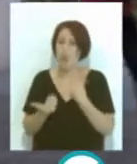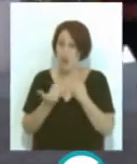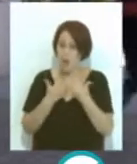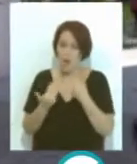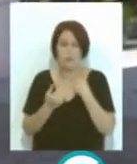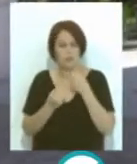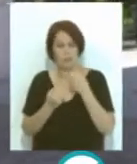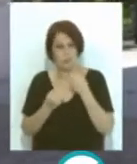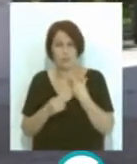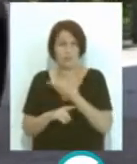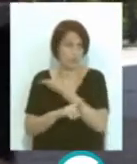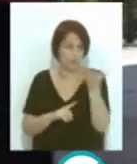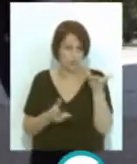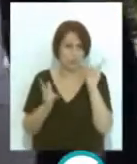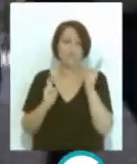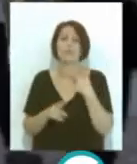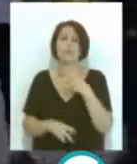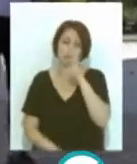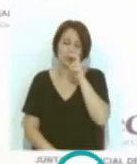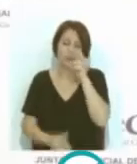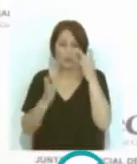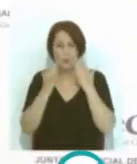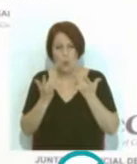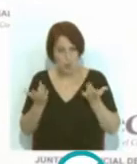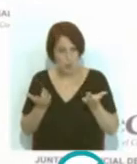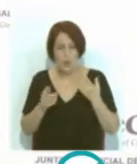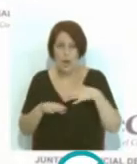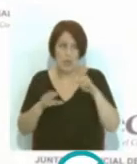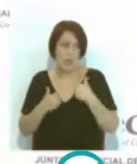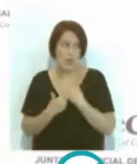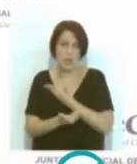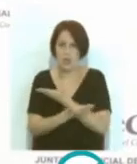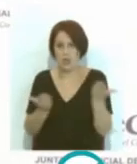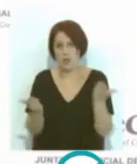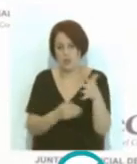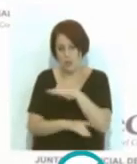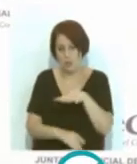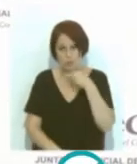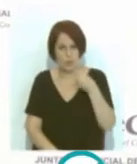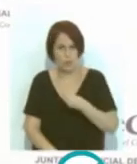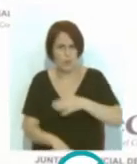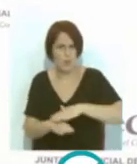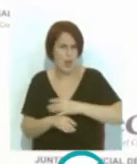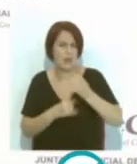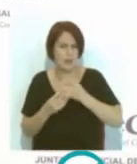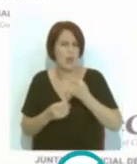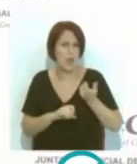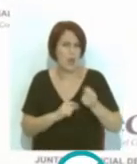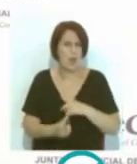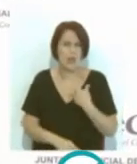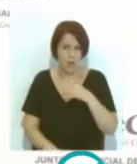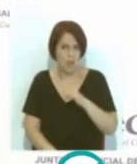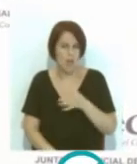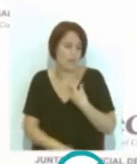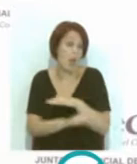muy bien. Estás al aire libre, estás respirando aire puro y que Cádiz ofrece espacios muy buenos para hacer este tipo de actividad. La